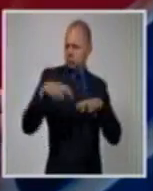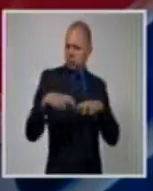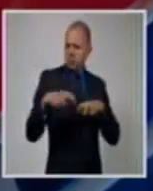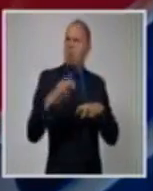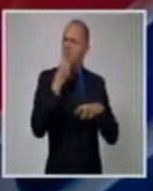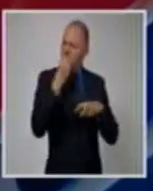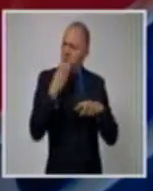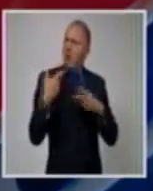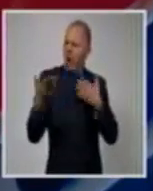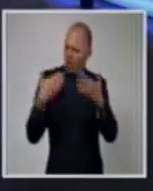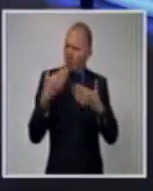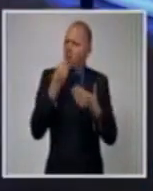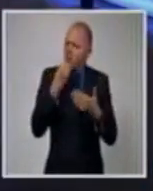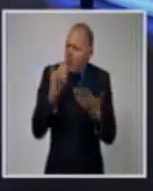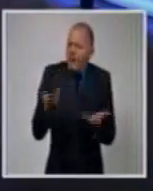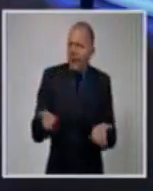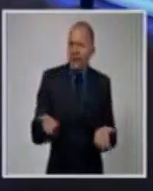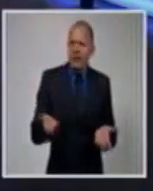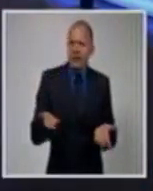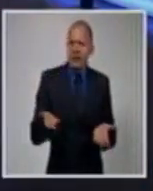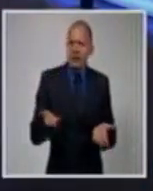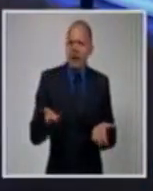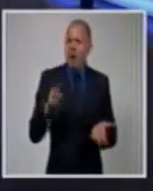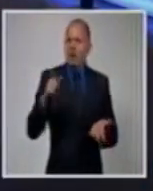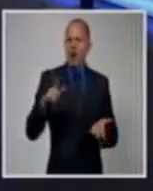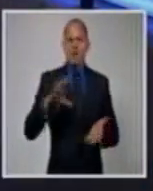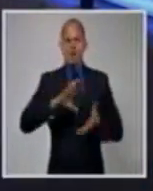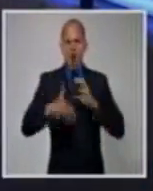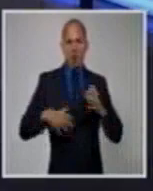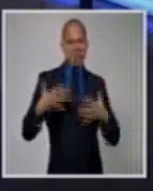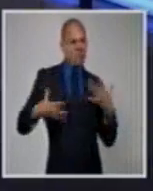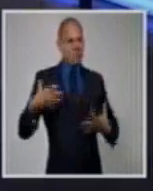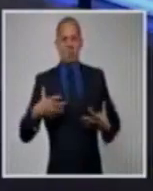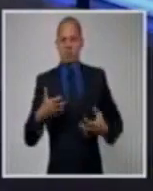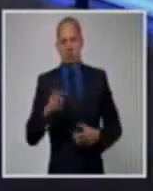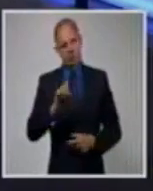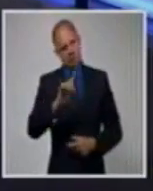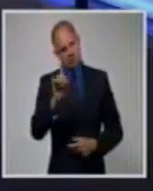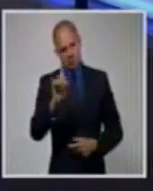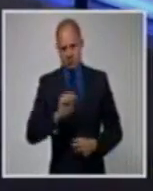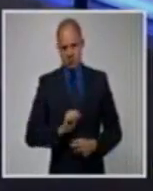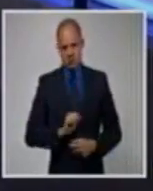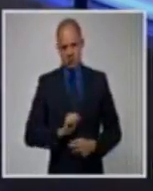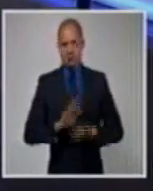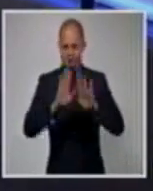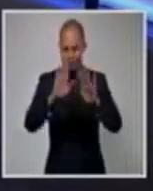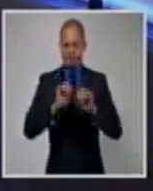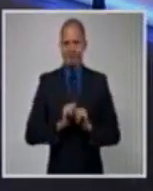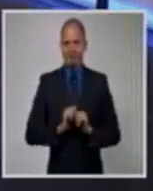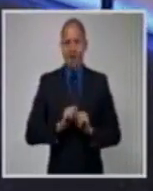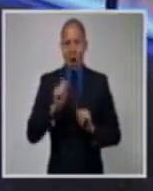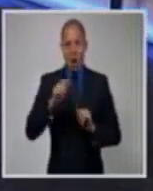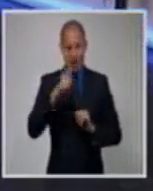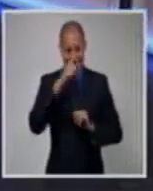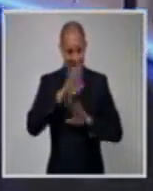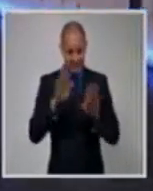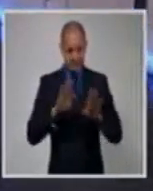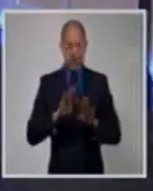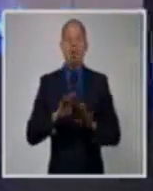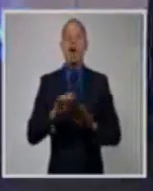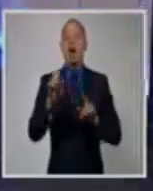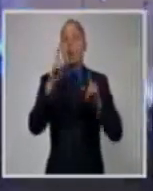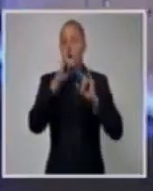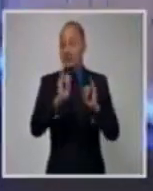mediáticos. No lo hemos dicho todo. Esta noche, después de la novela, el programa Hacemos Cuba brindará nuevos elementos que permitan entender